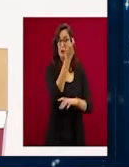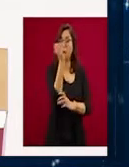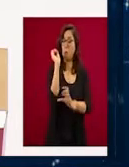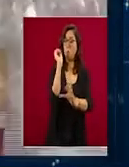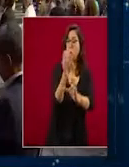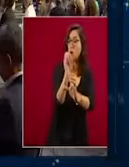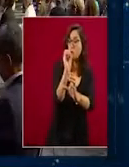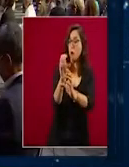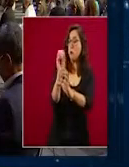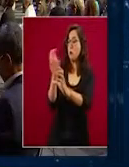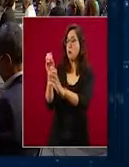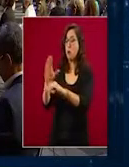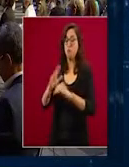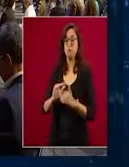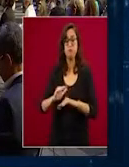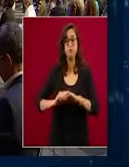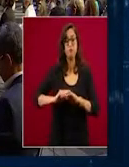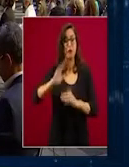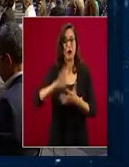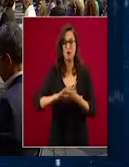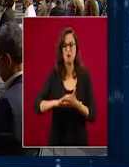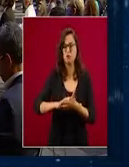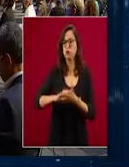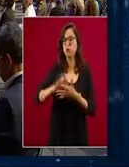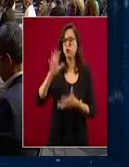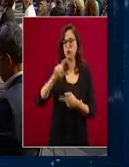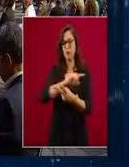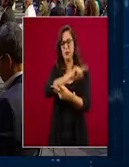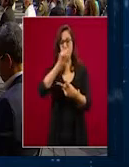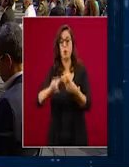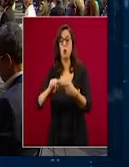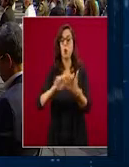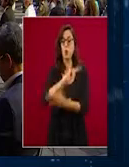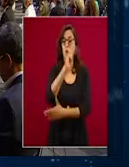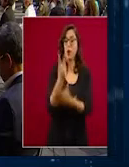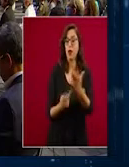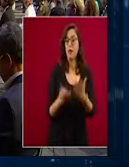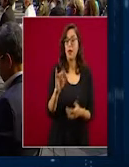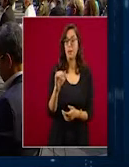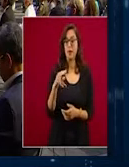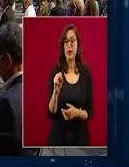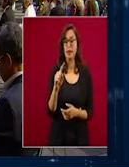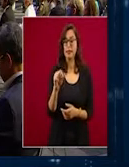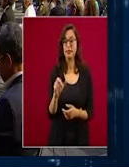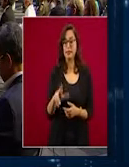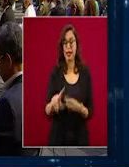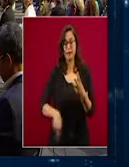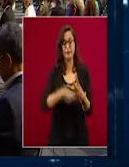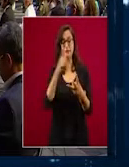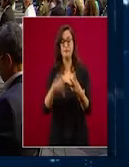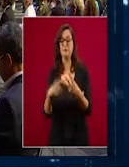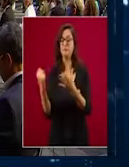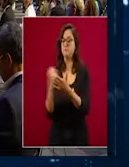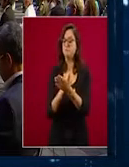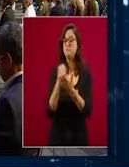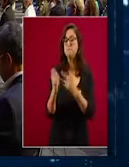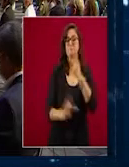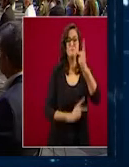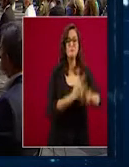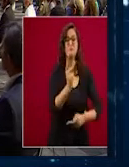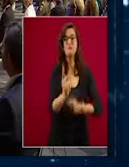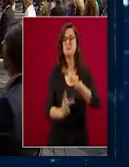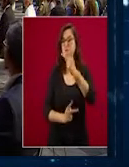pero bueno, ahora se sintió un poco más tenso que en los anteriores y muy referido